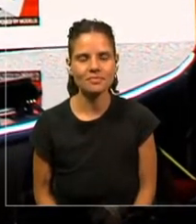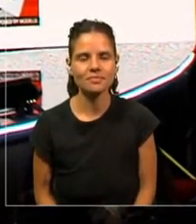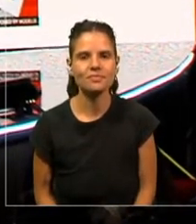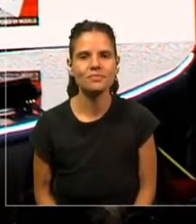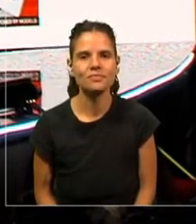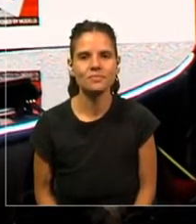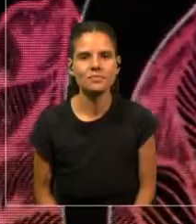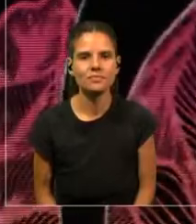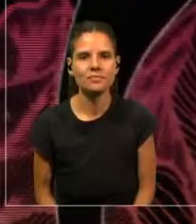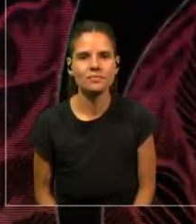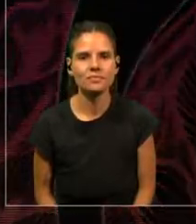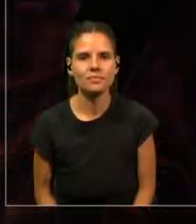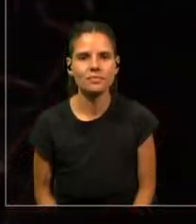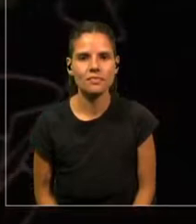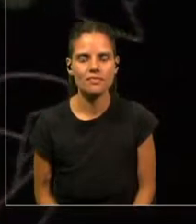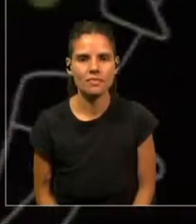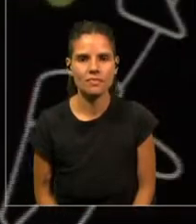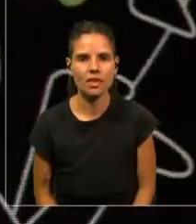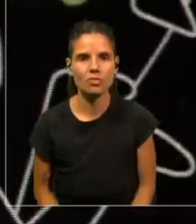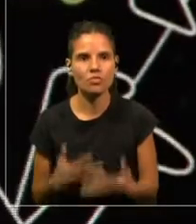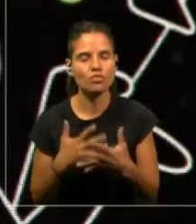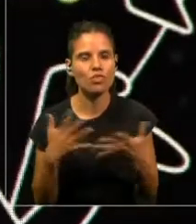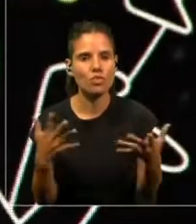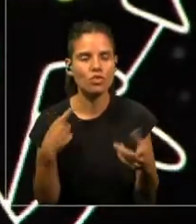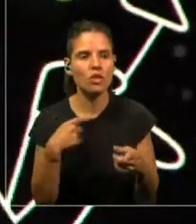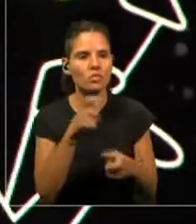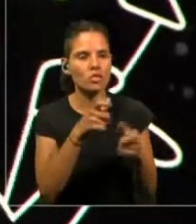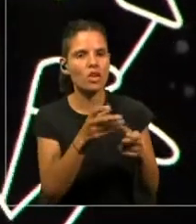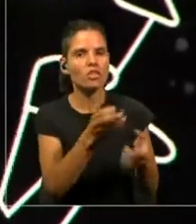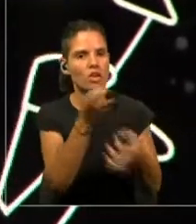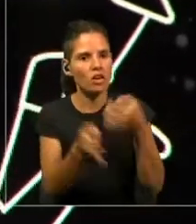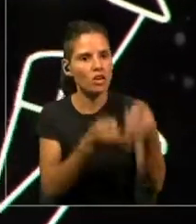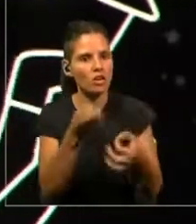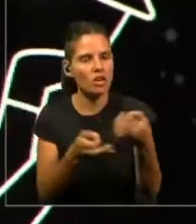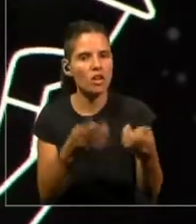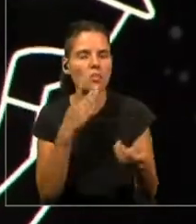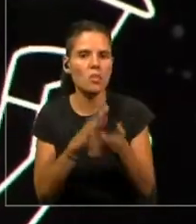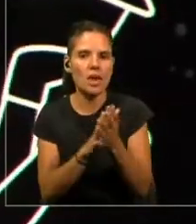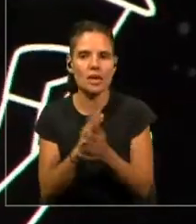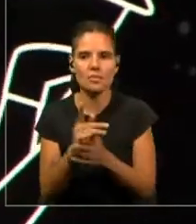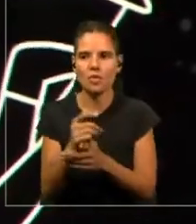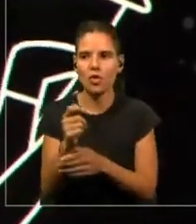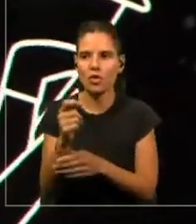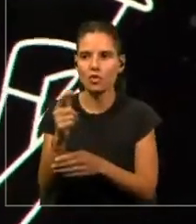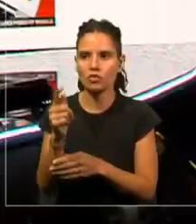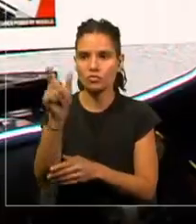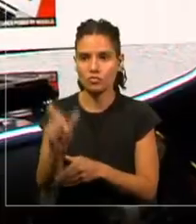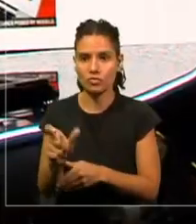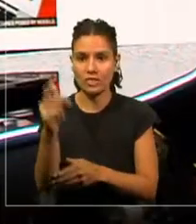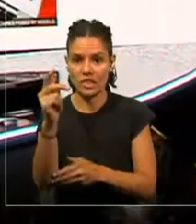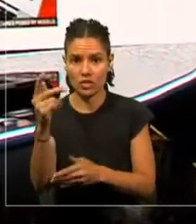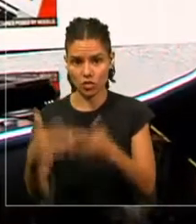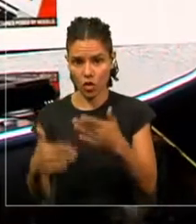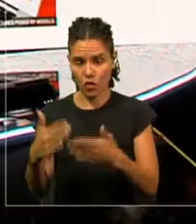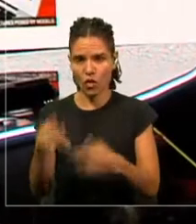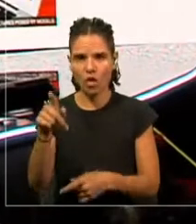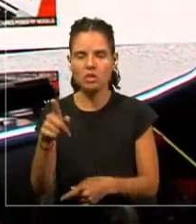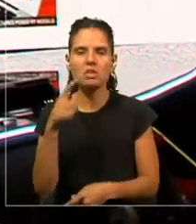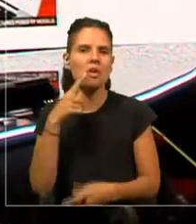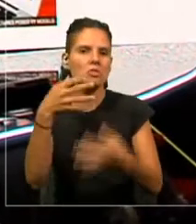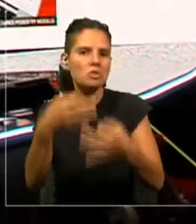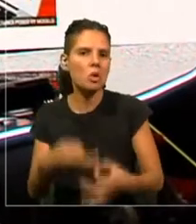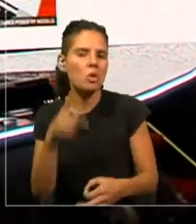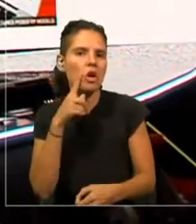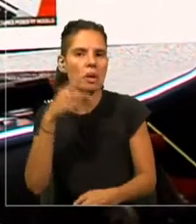Tanto fue que dijeron cosas como que los robots para sexo se iban a asegurar de que el mundo no iba a necesitar